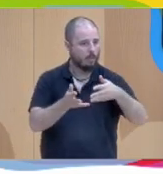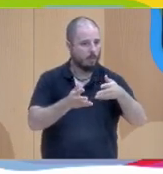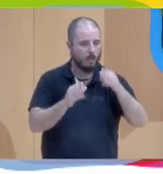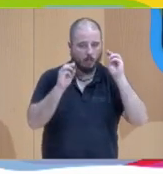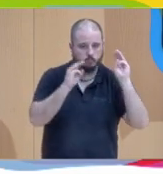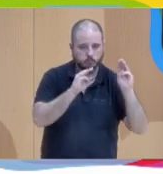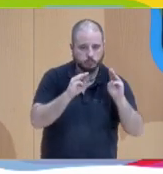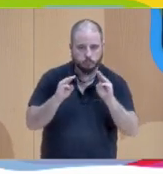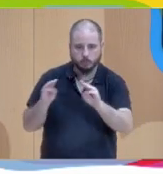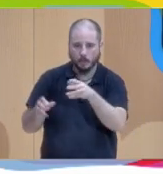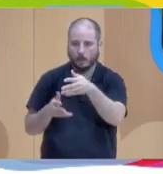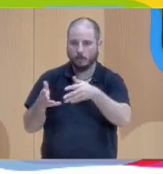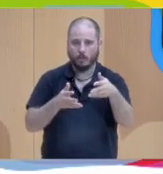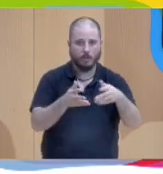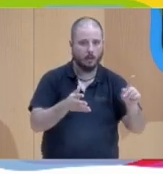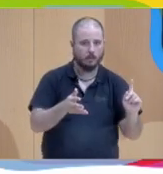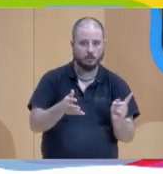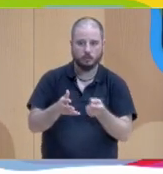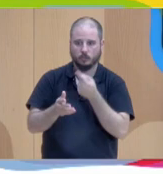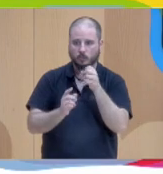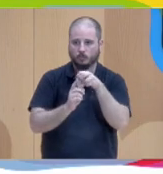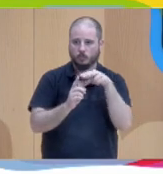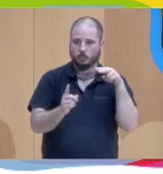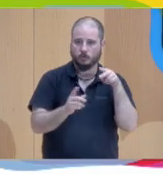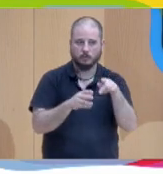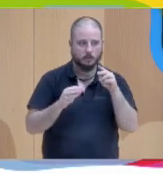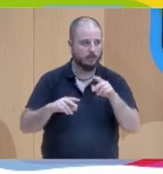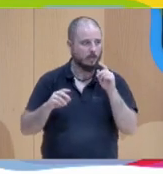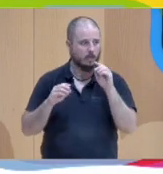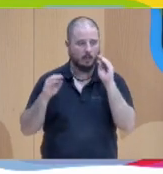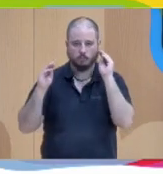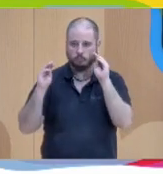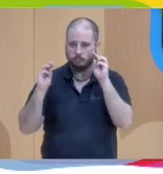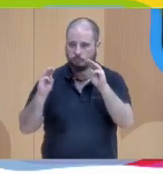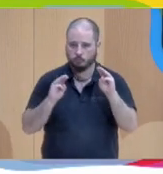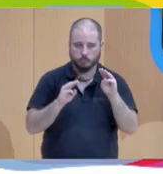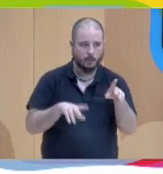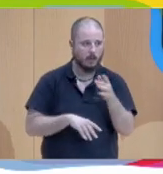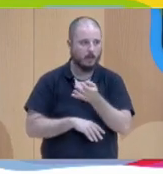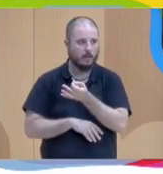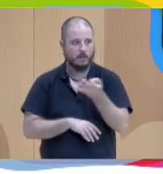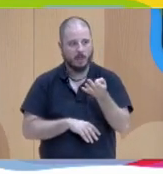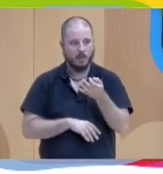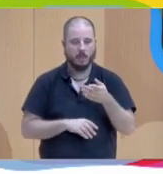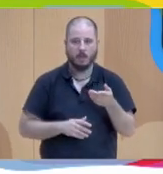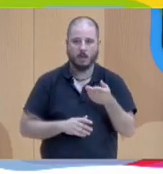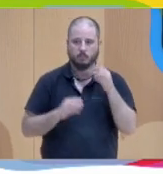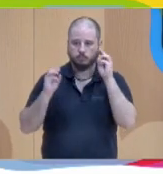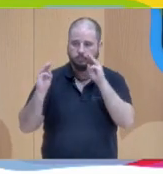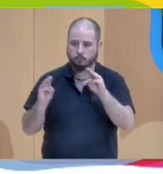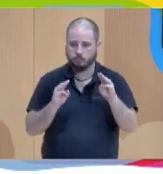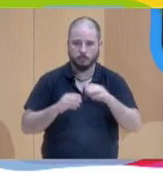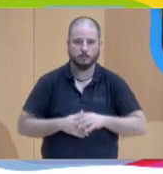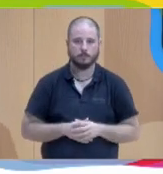ciudadanos este enfoque, hemos informado sobre la eficacia y la eficiencia del mismo y